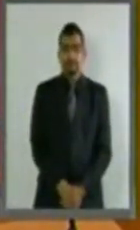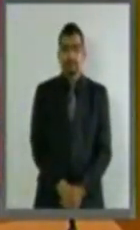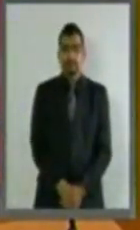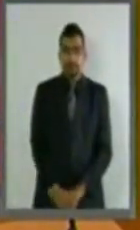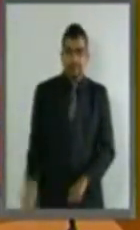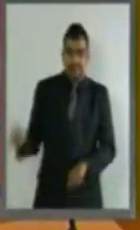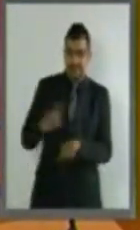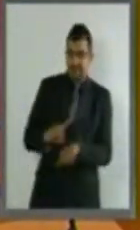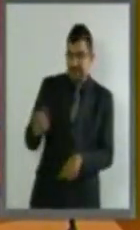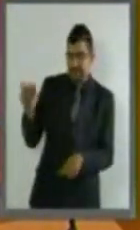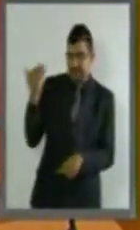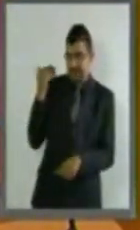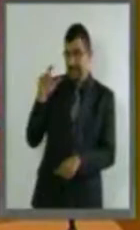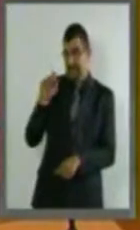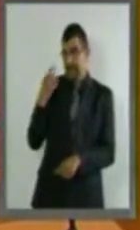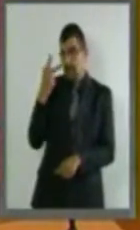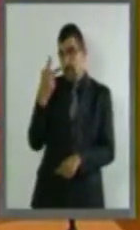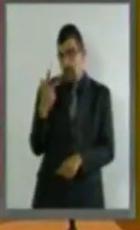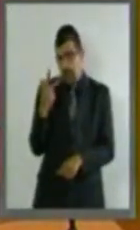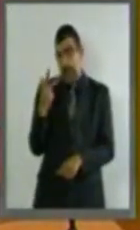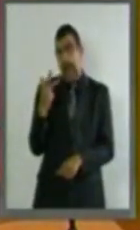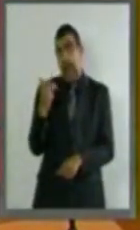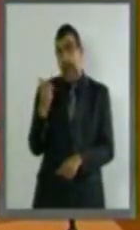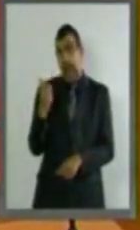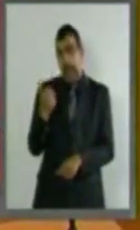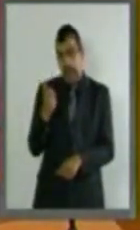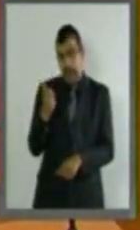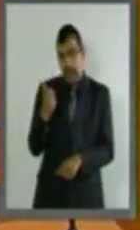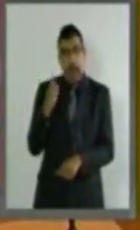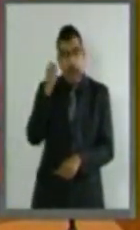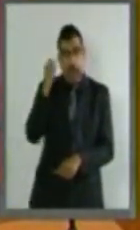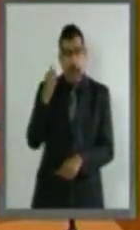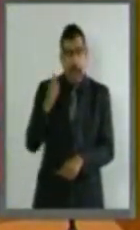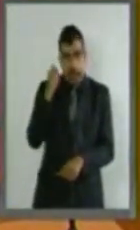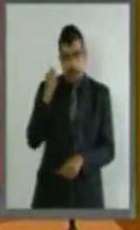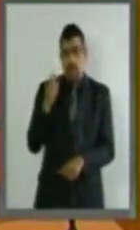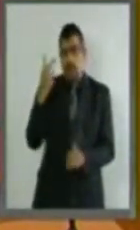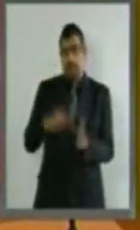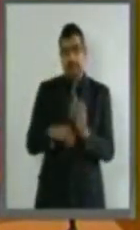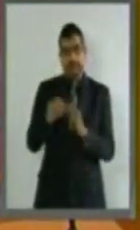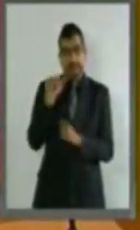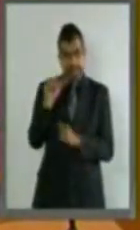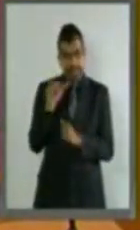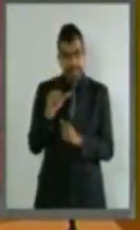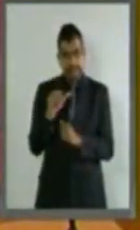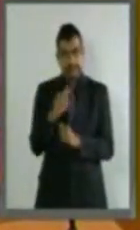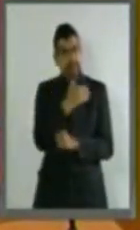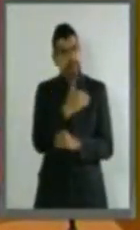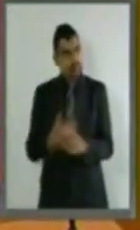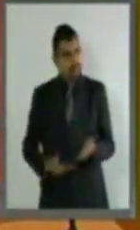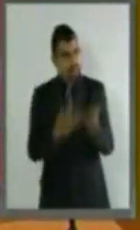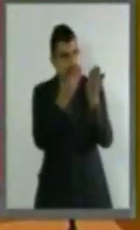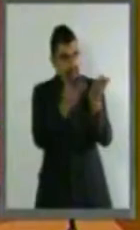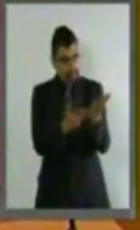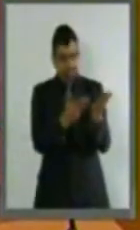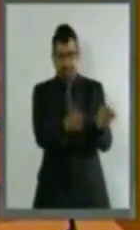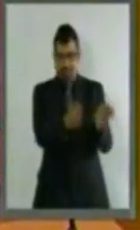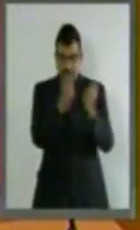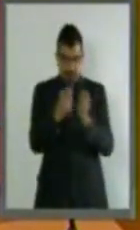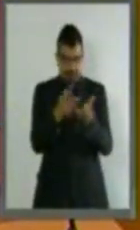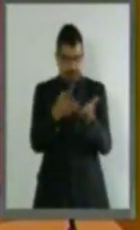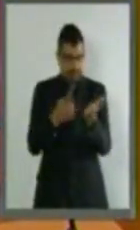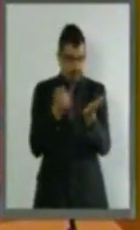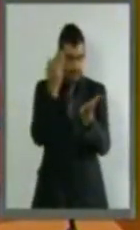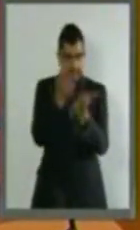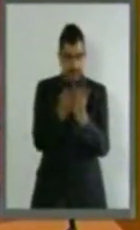de abril del 2016, el Presidente de la República presentó una iniciativa de ley